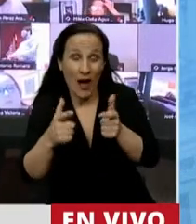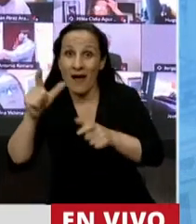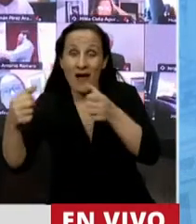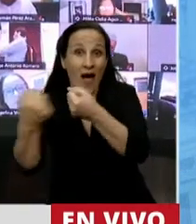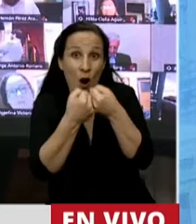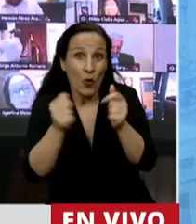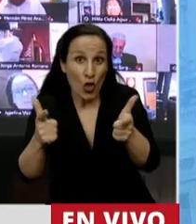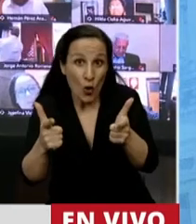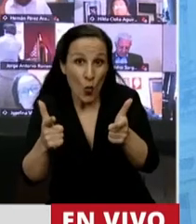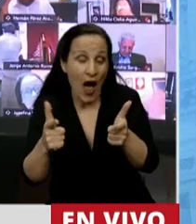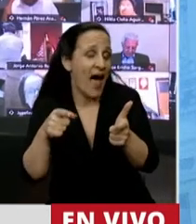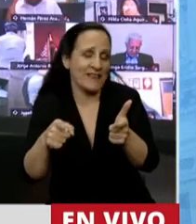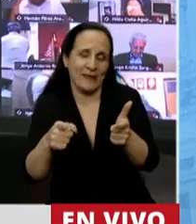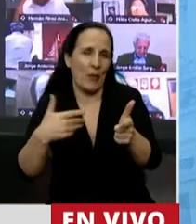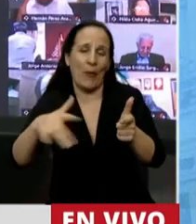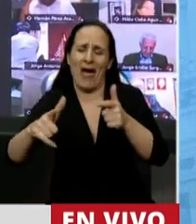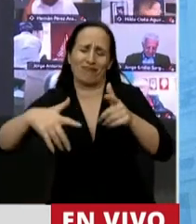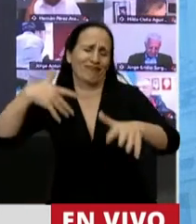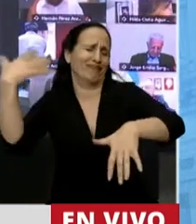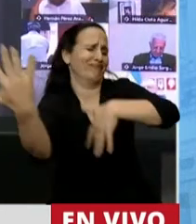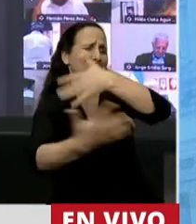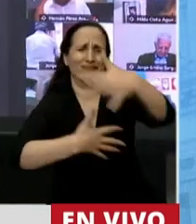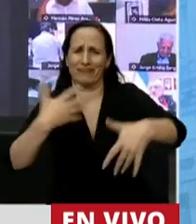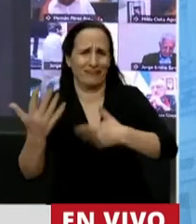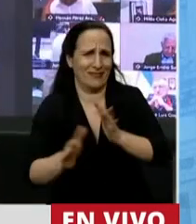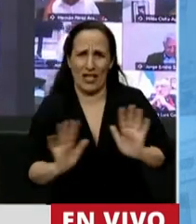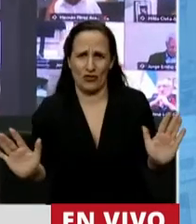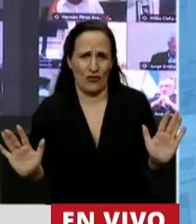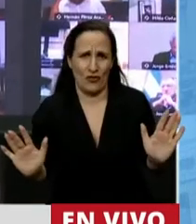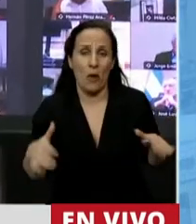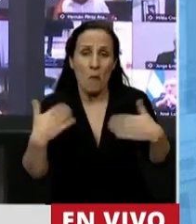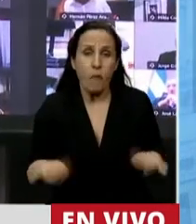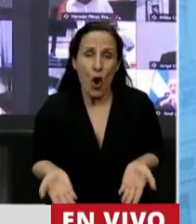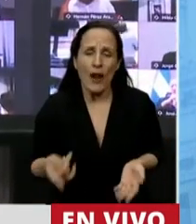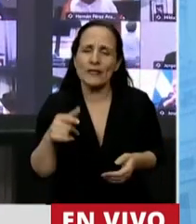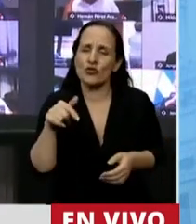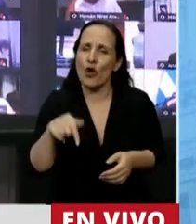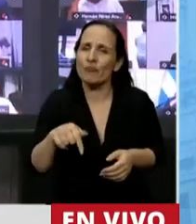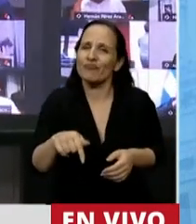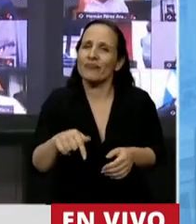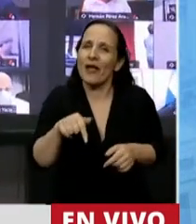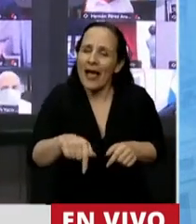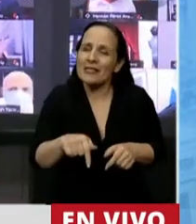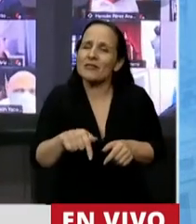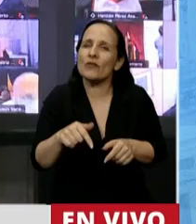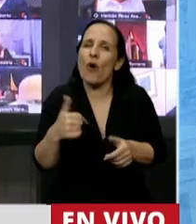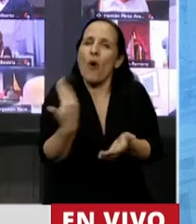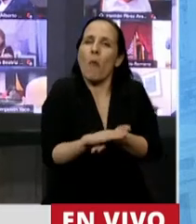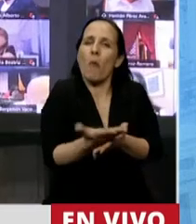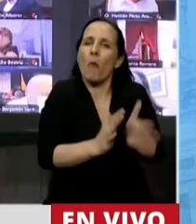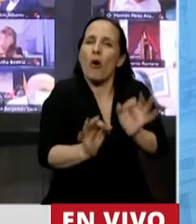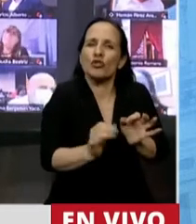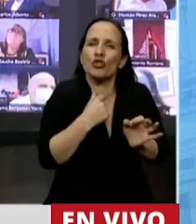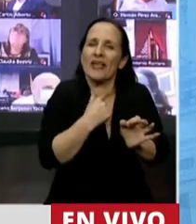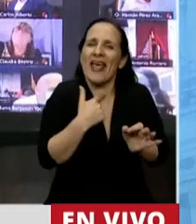evidentemente vamos a vivir en el desorden. Por eso, señor Presidente, esta iniciativa que se quiere llevar